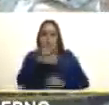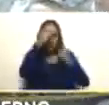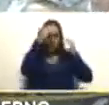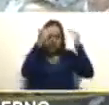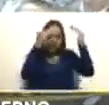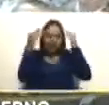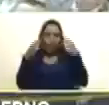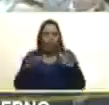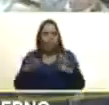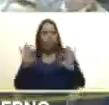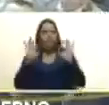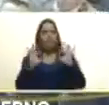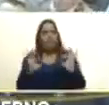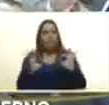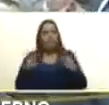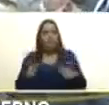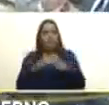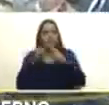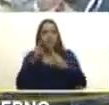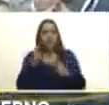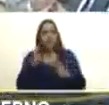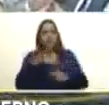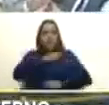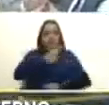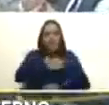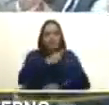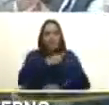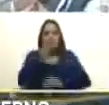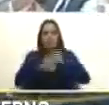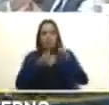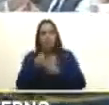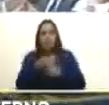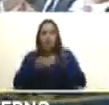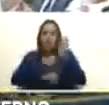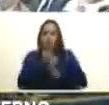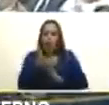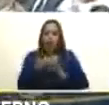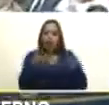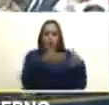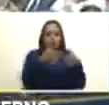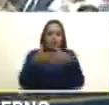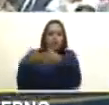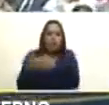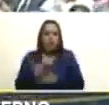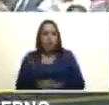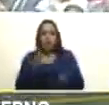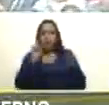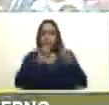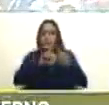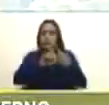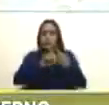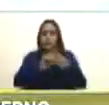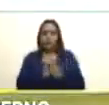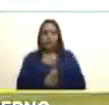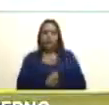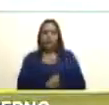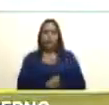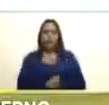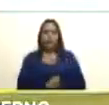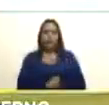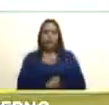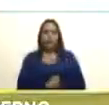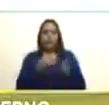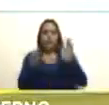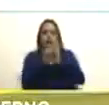por los encuentros interreligiosos que hemos desarrollado en primer lugar el